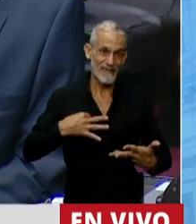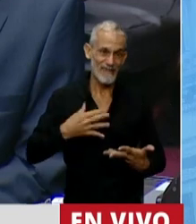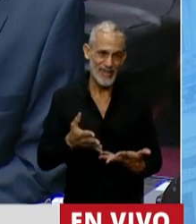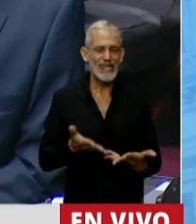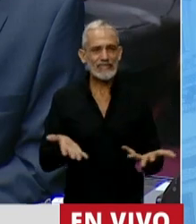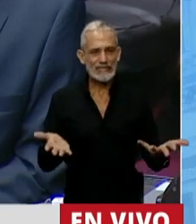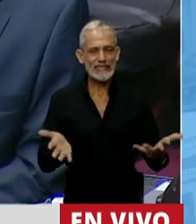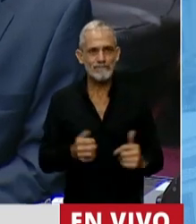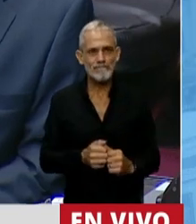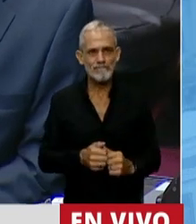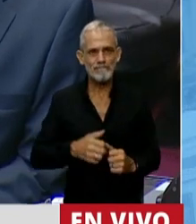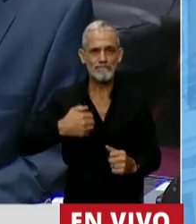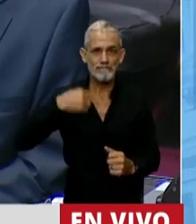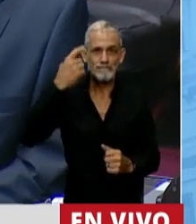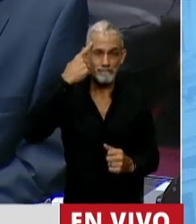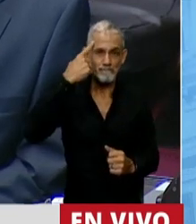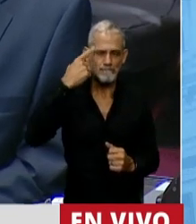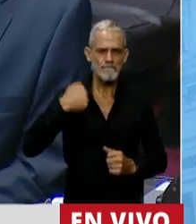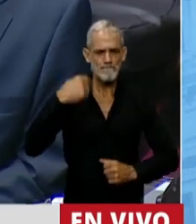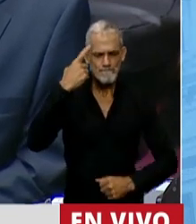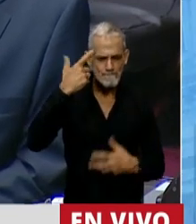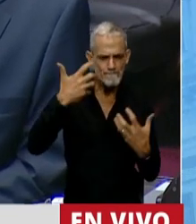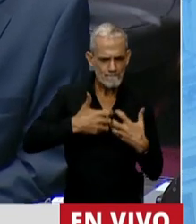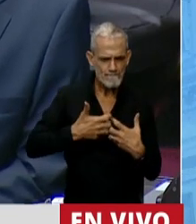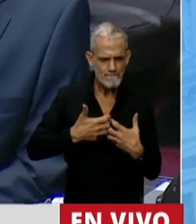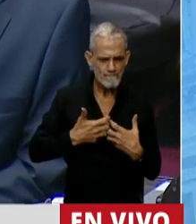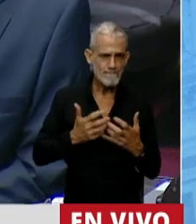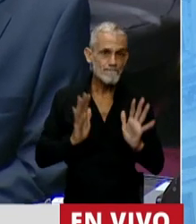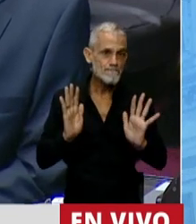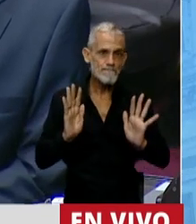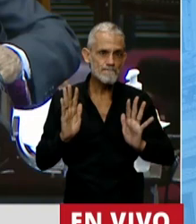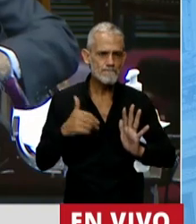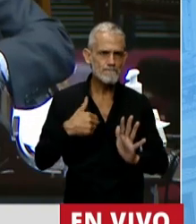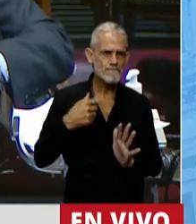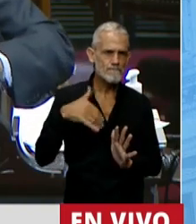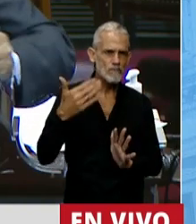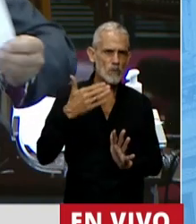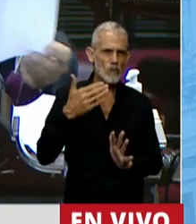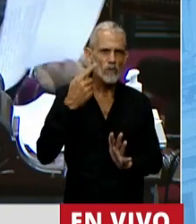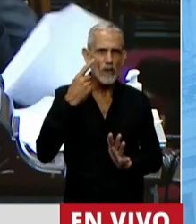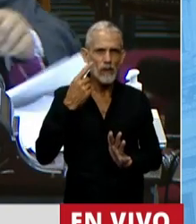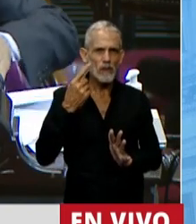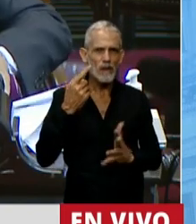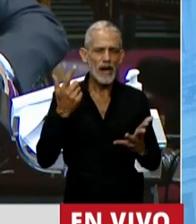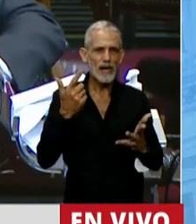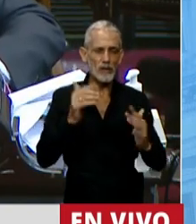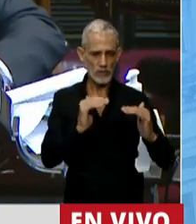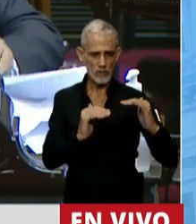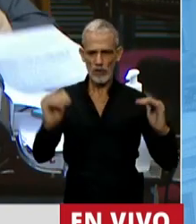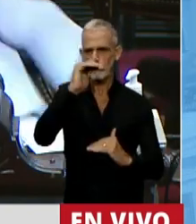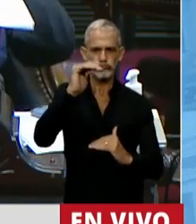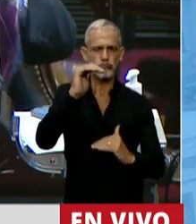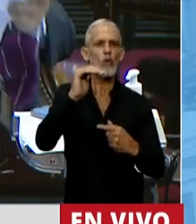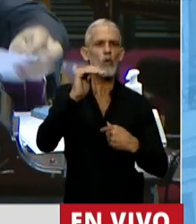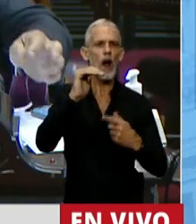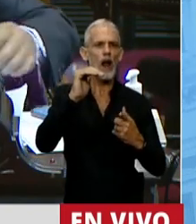ahí a uno lo hacen pensar y demás, pero cuando aparece que por encima de todo está el